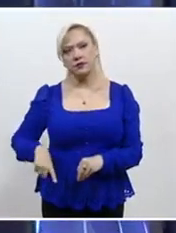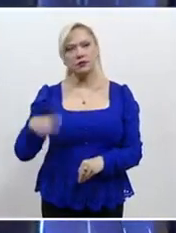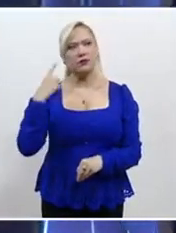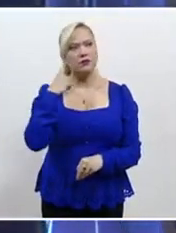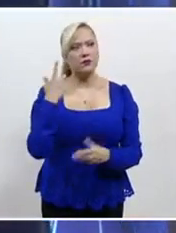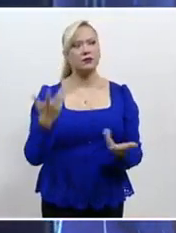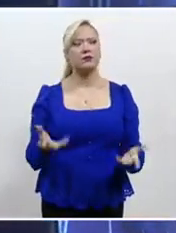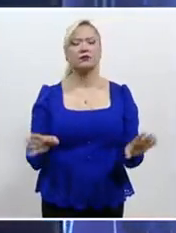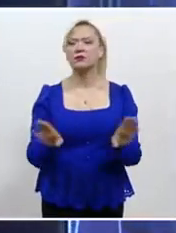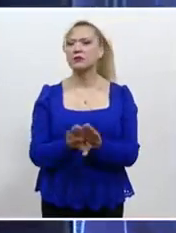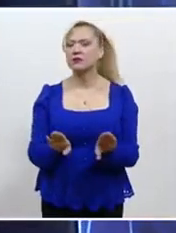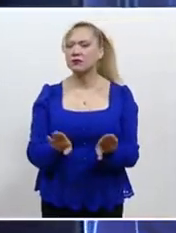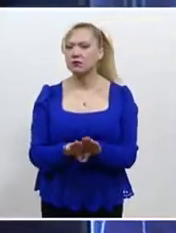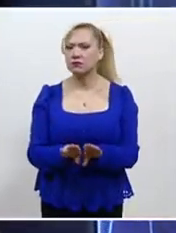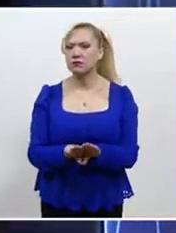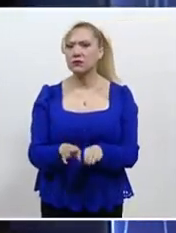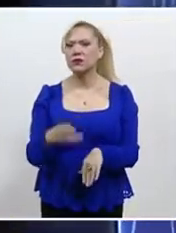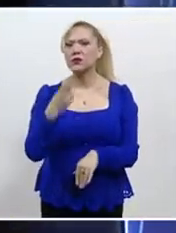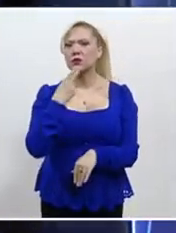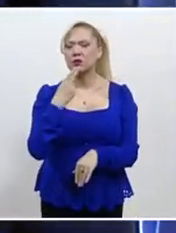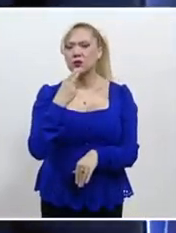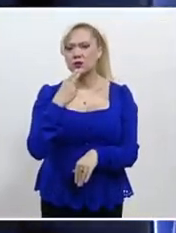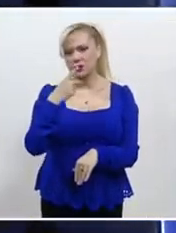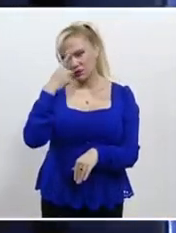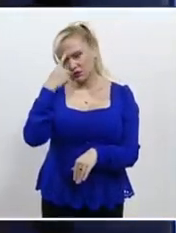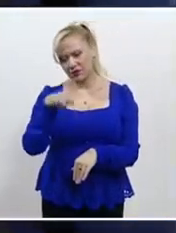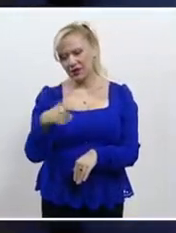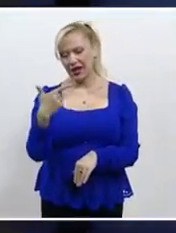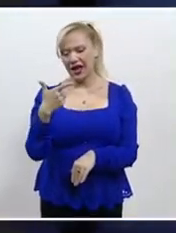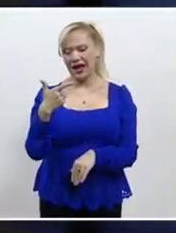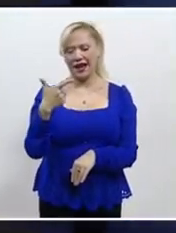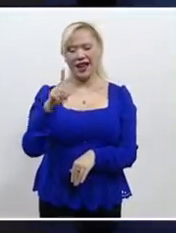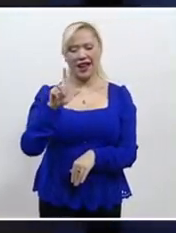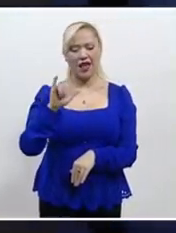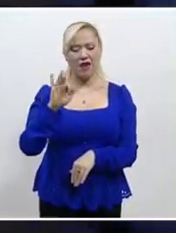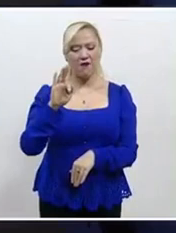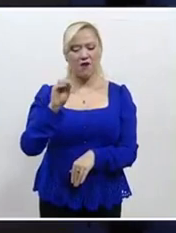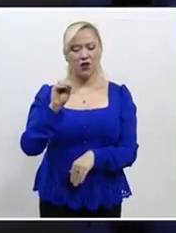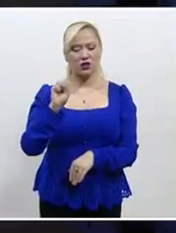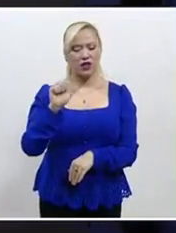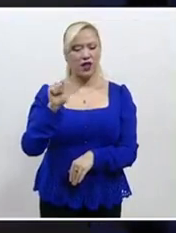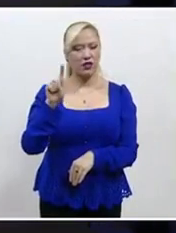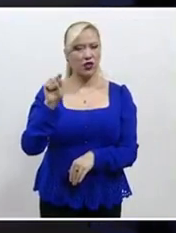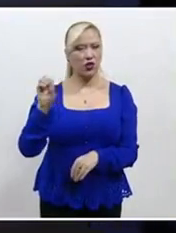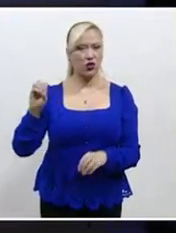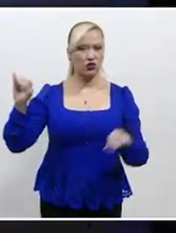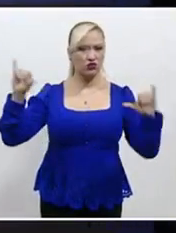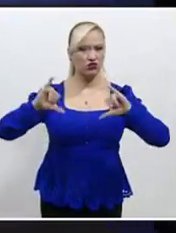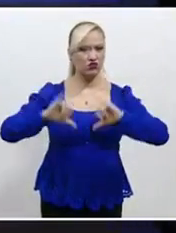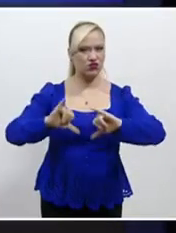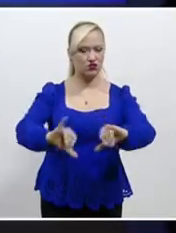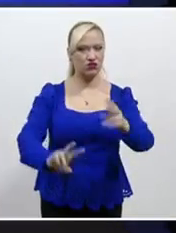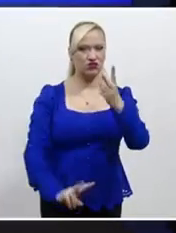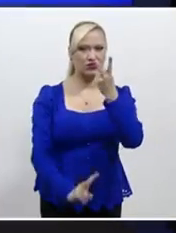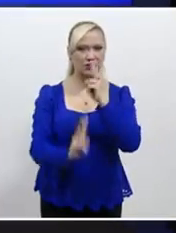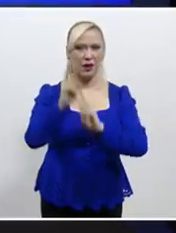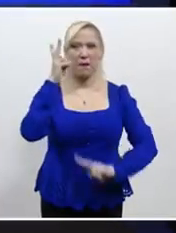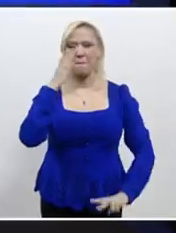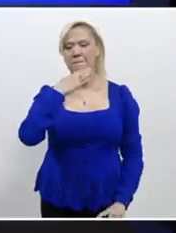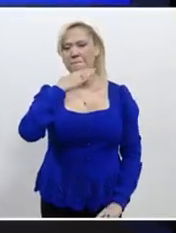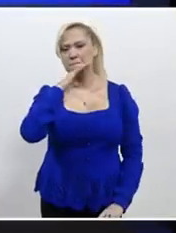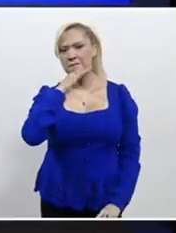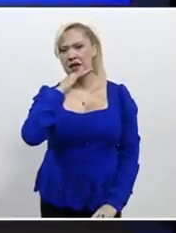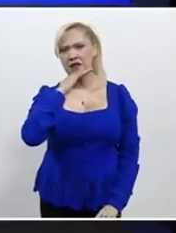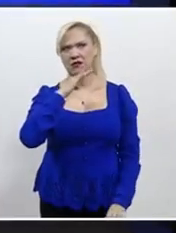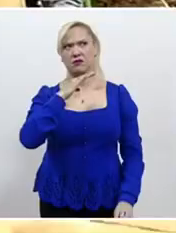las restricciones impuestas al uso de glifosato y a las importaciones de maíz transgénico no atentan contra las reglas del T